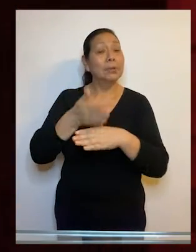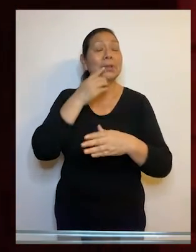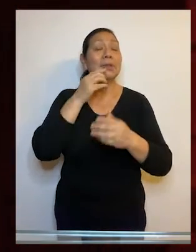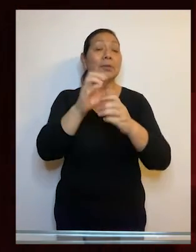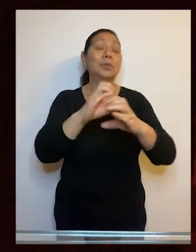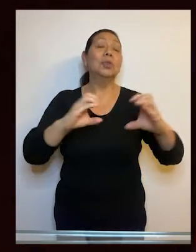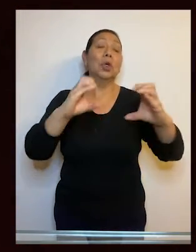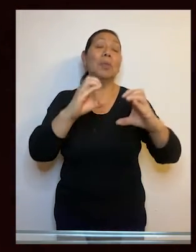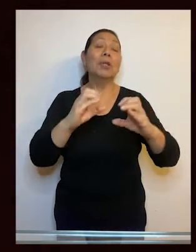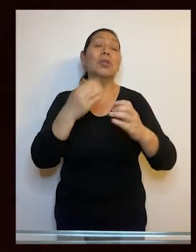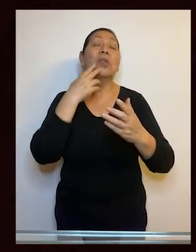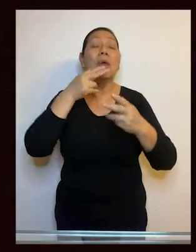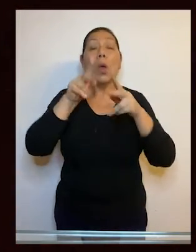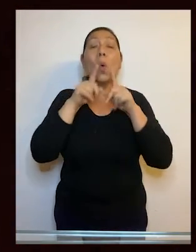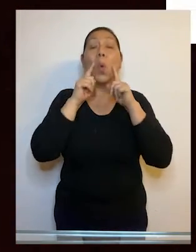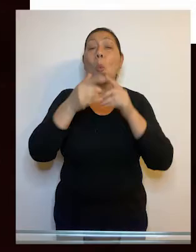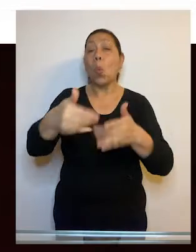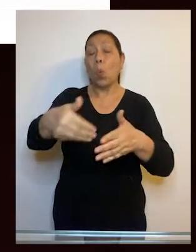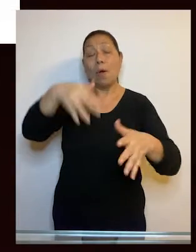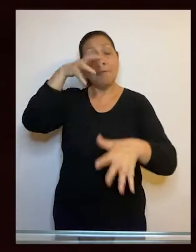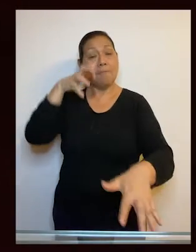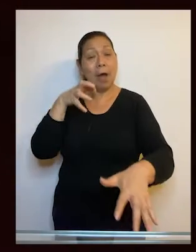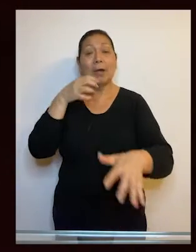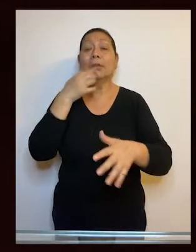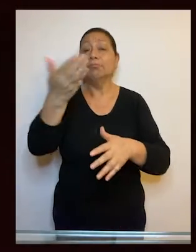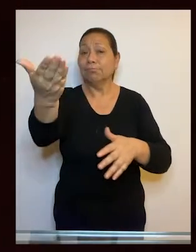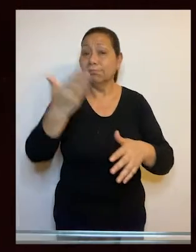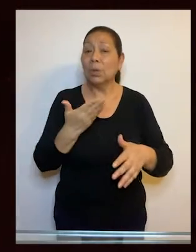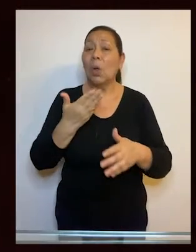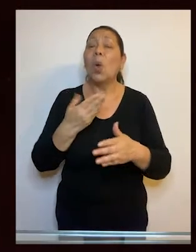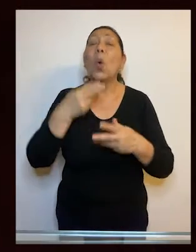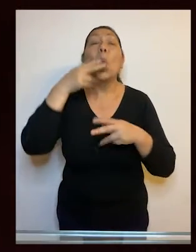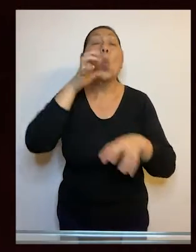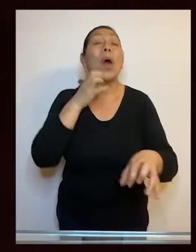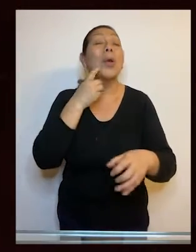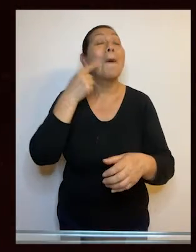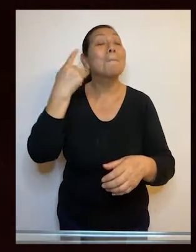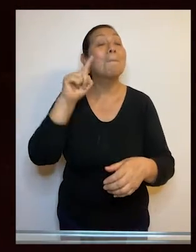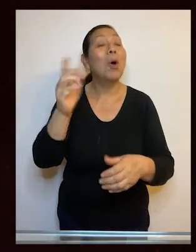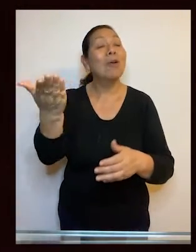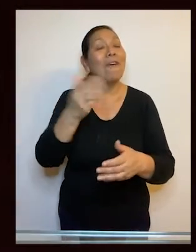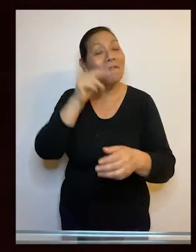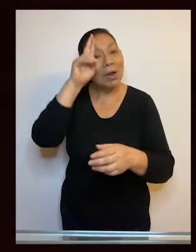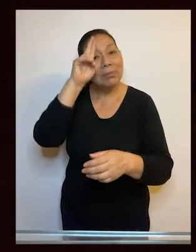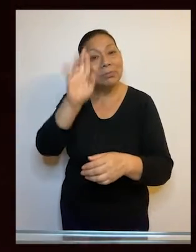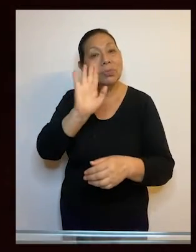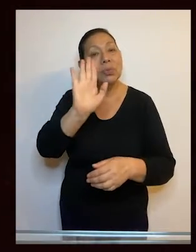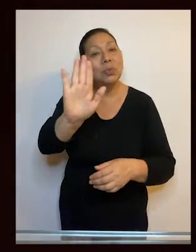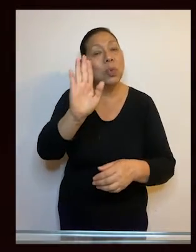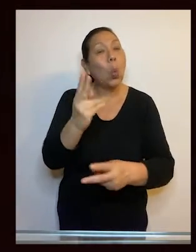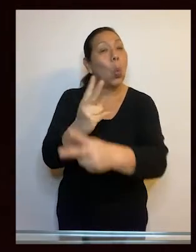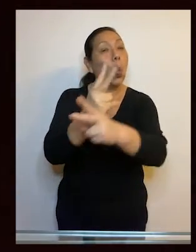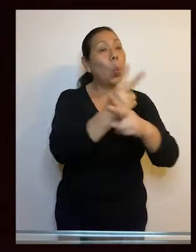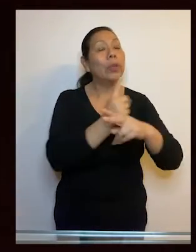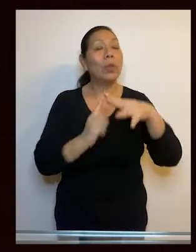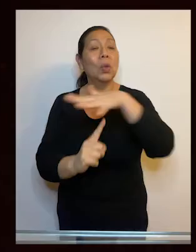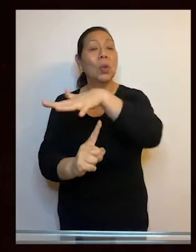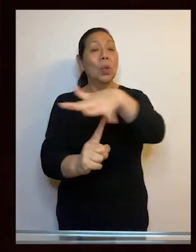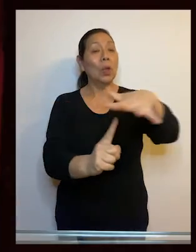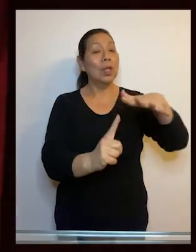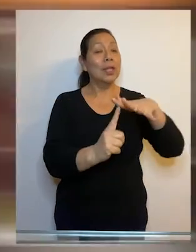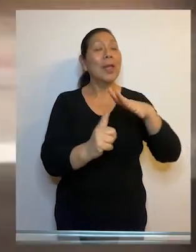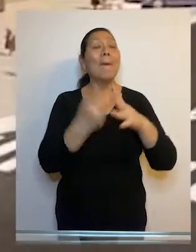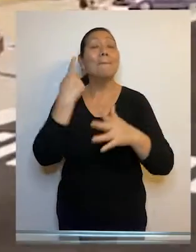interpuesta por la Cámara de Comercio de Huánuco contra la Municipalidad Provincial de Huánuco por acreditarse la vulneración del derecho al medio ambiente